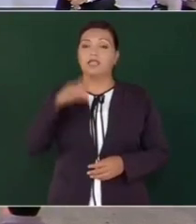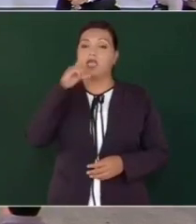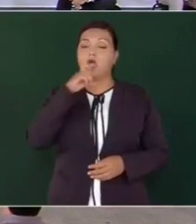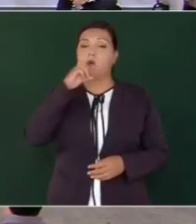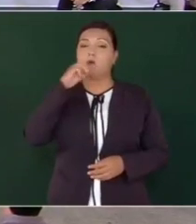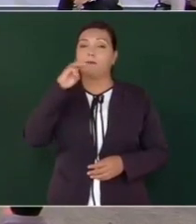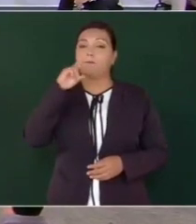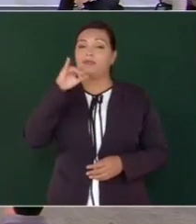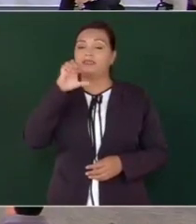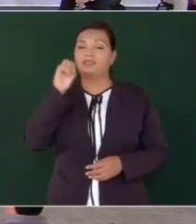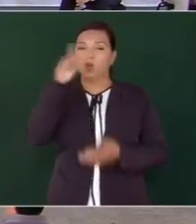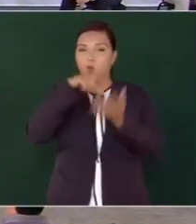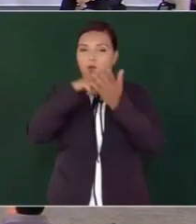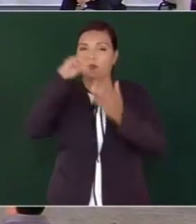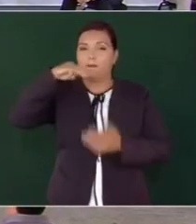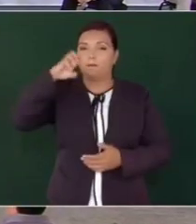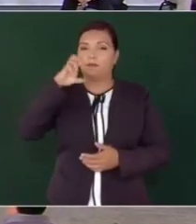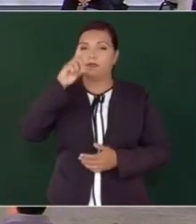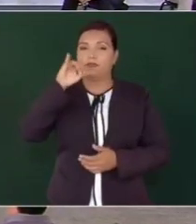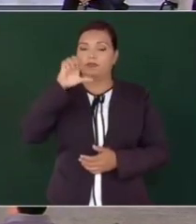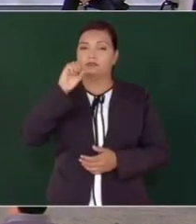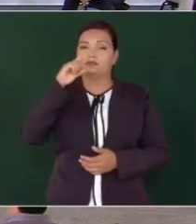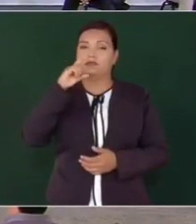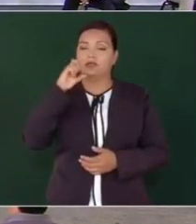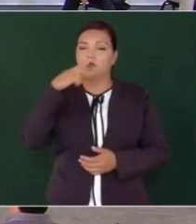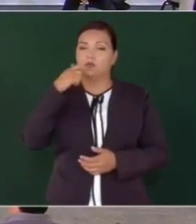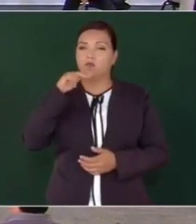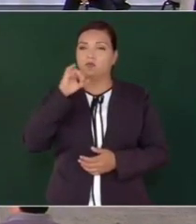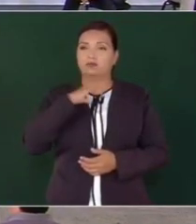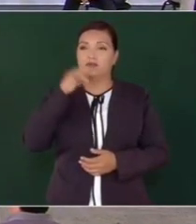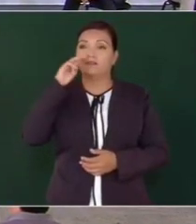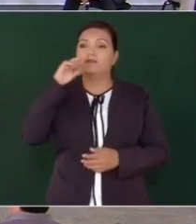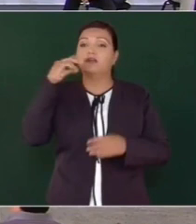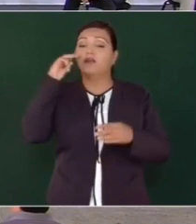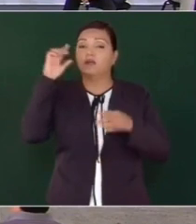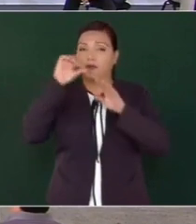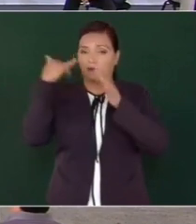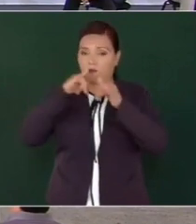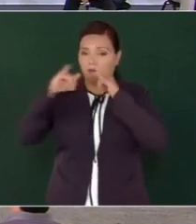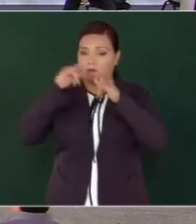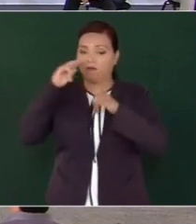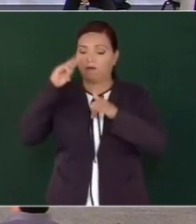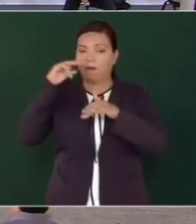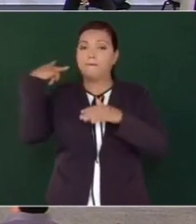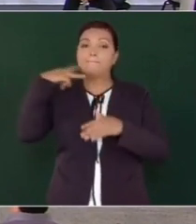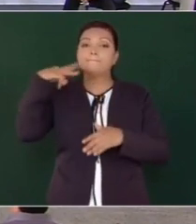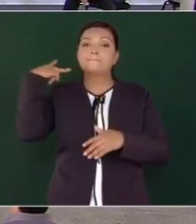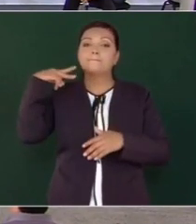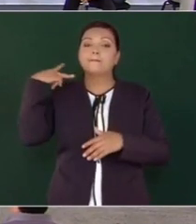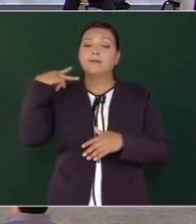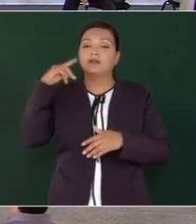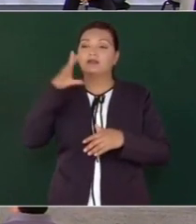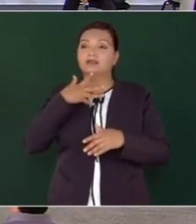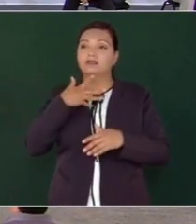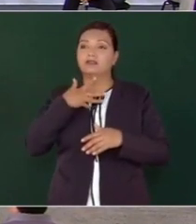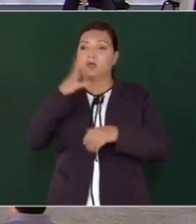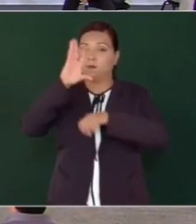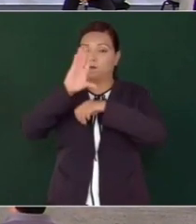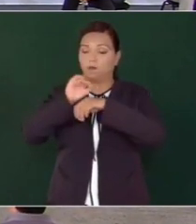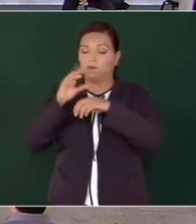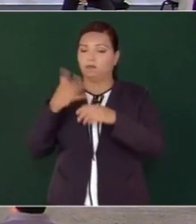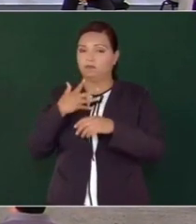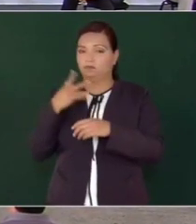este es el cruce, aquí va a Veracruz, esta concesión la tienen ellos.